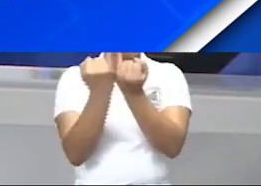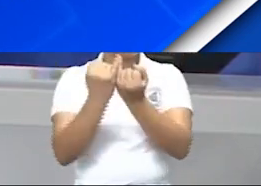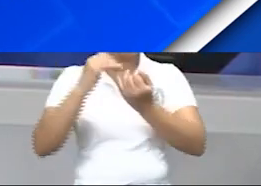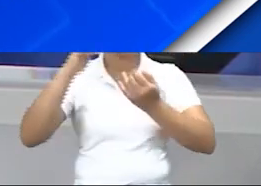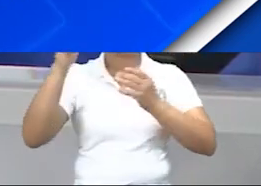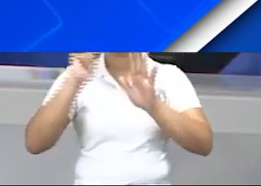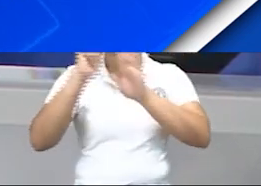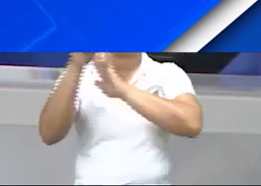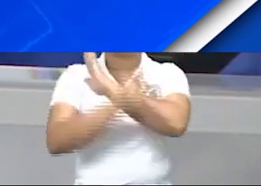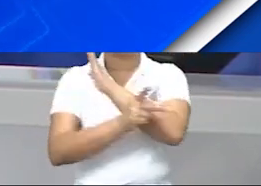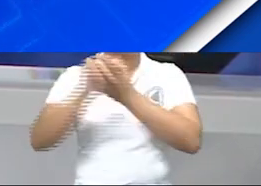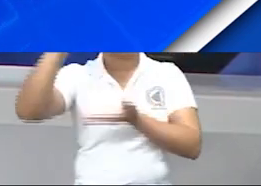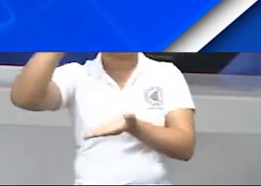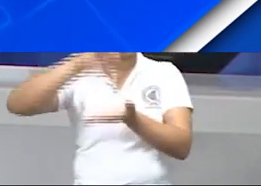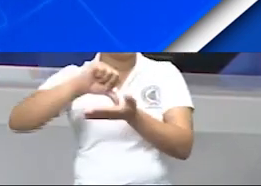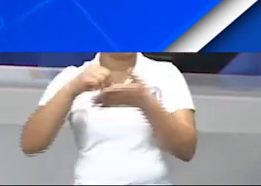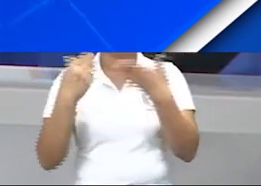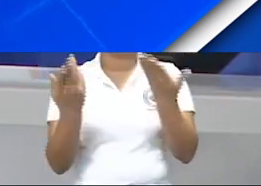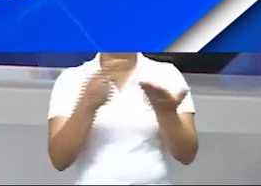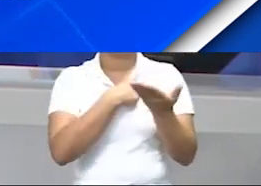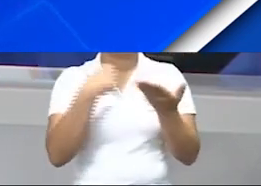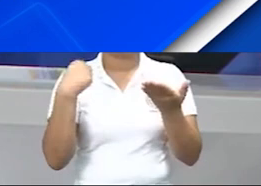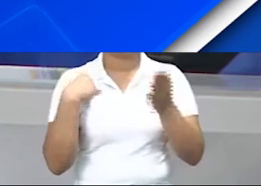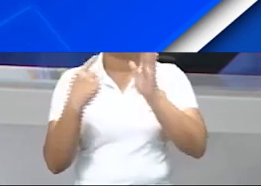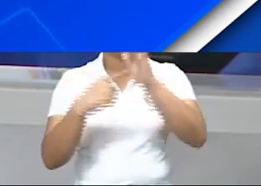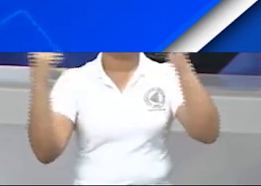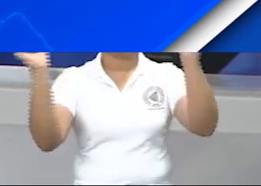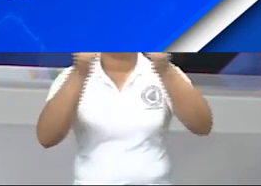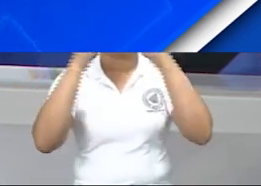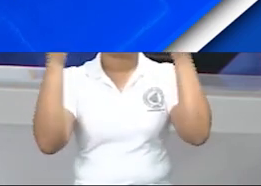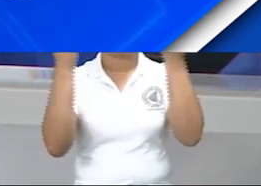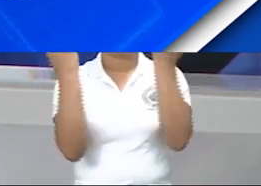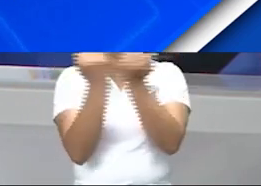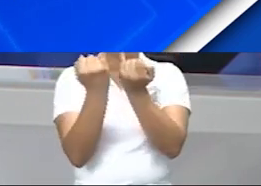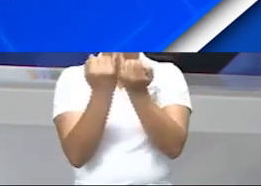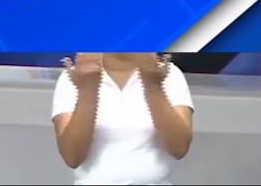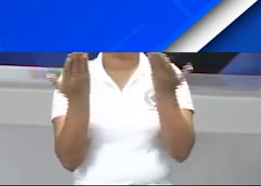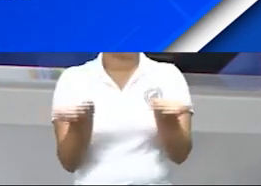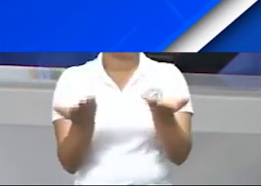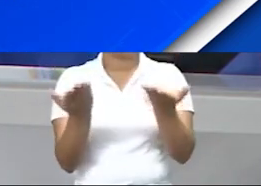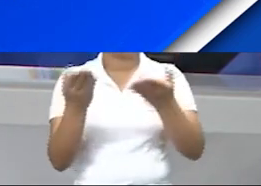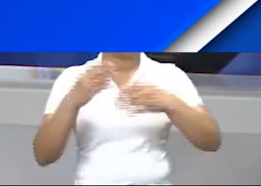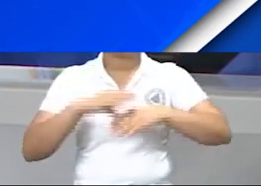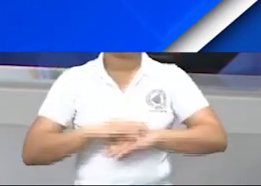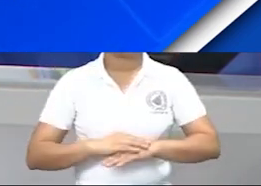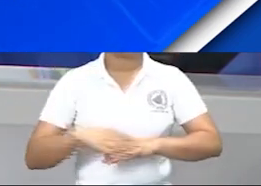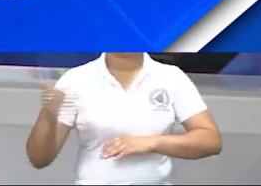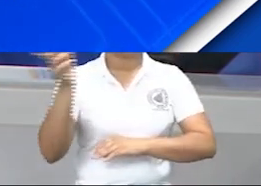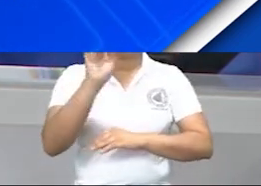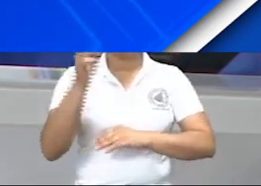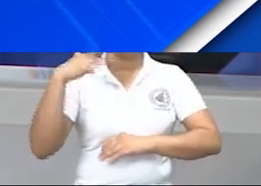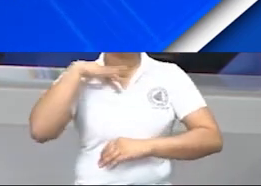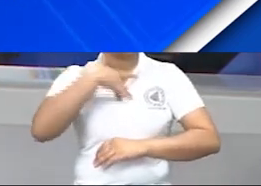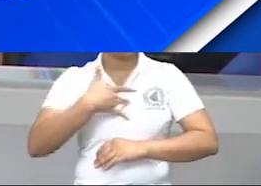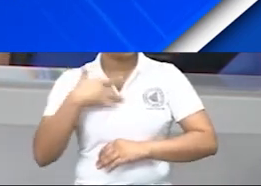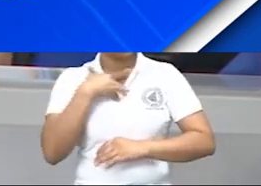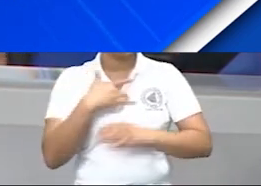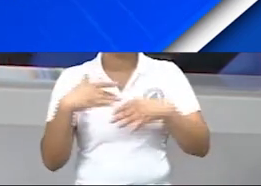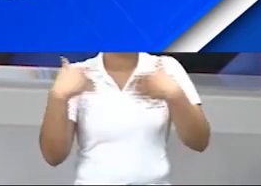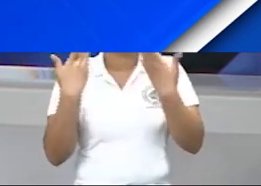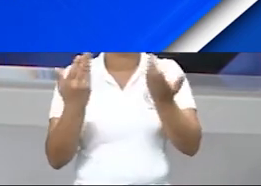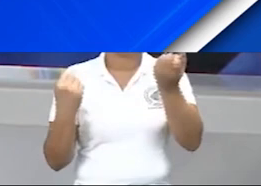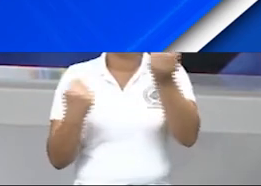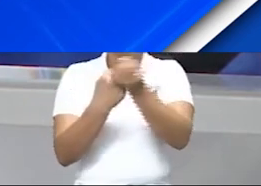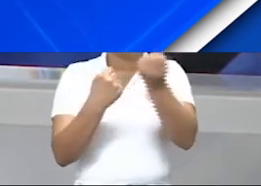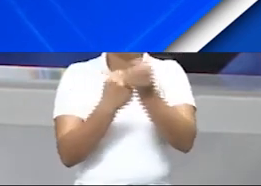República Islámica de Irán podrán celebrar los instrumentos de cooperación sectoriales que consideren necesarios para